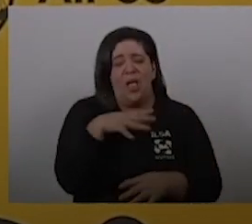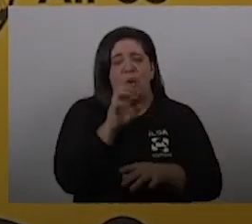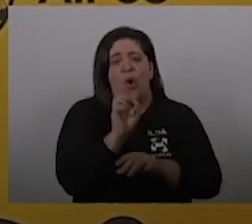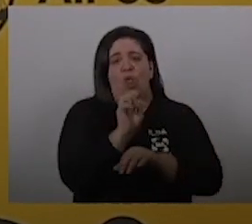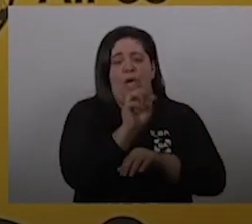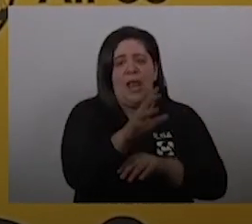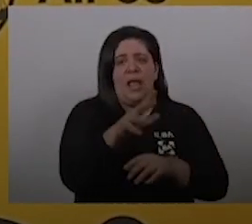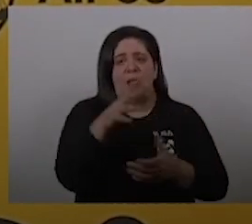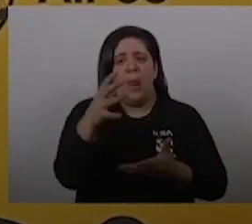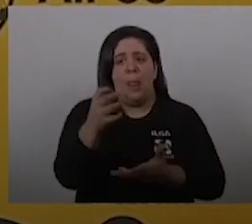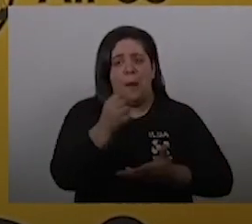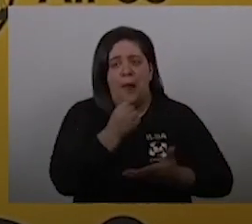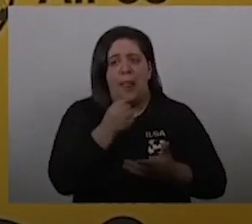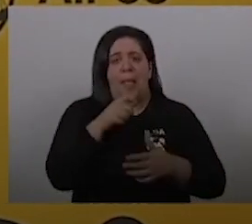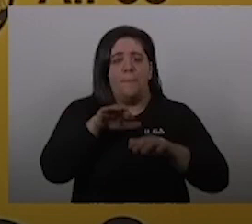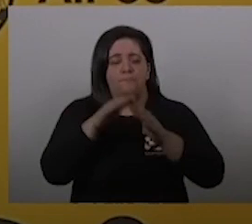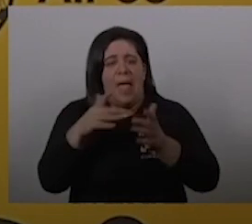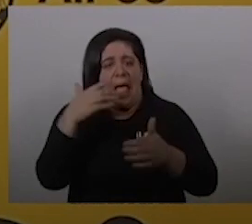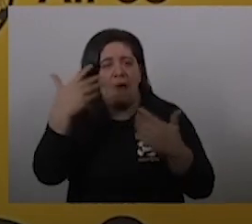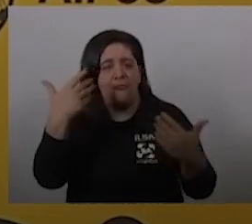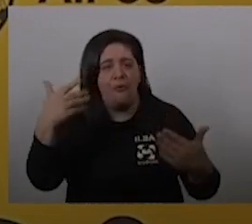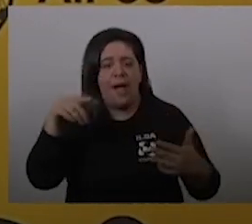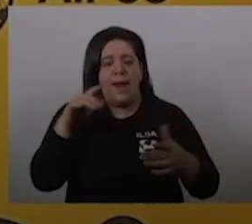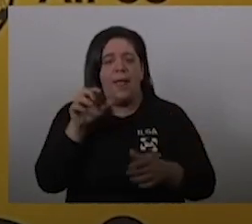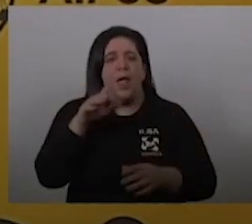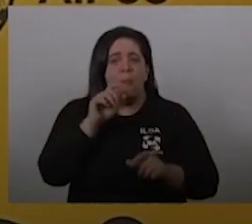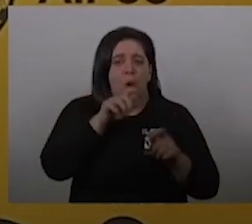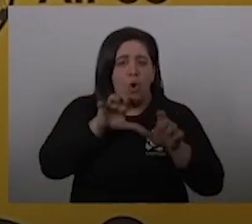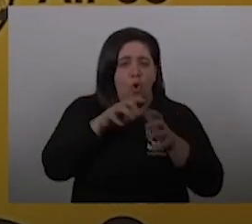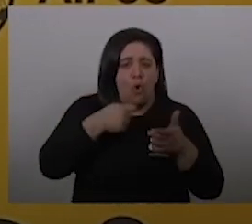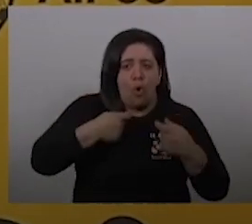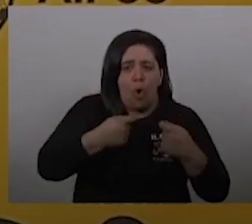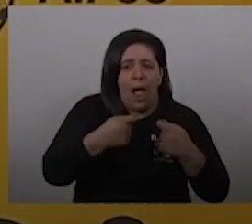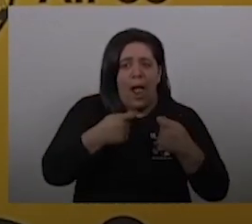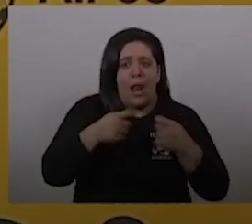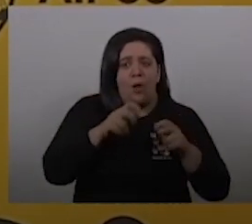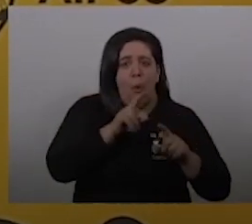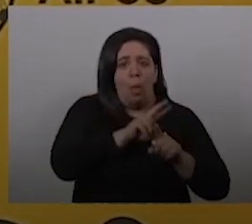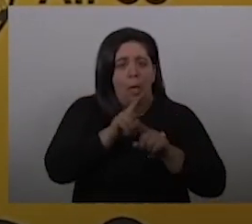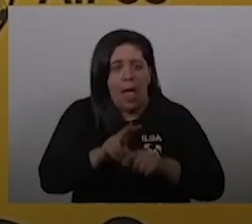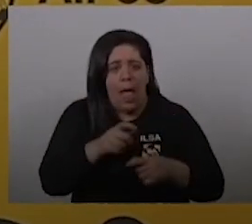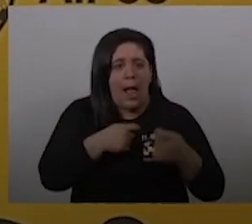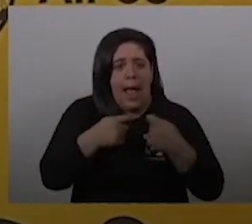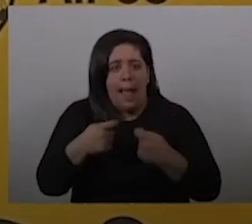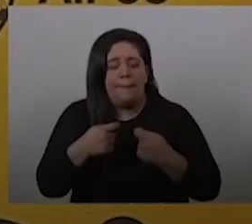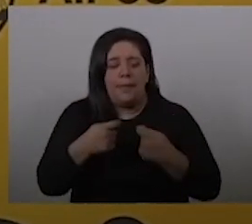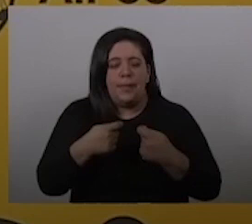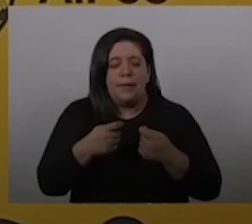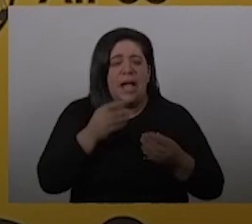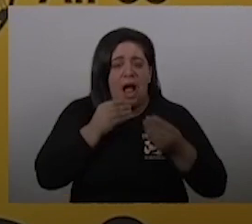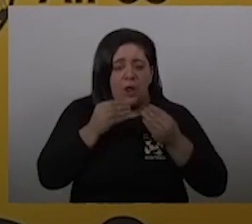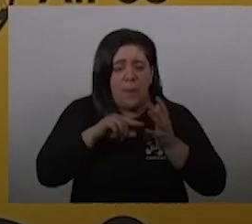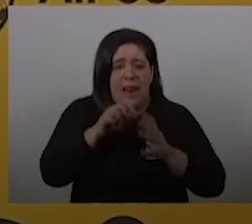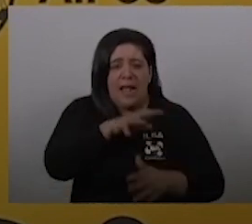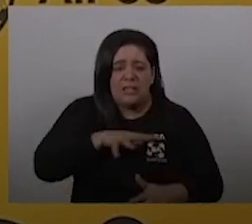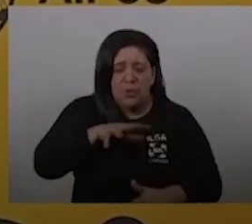el retiro de la comida, poniendo mesas afuera, haciendo reformas en los locales para poder cuidarnos a todos. La gastronomía en la